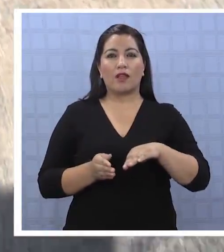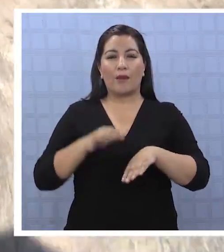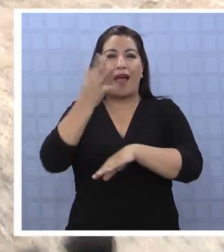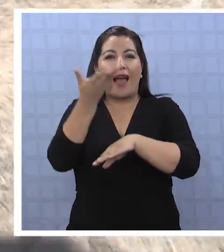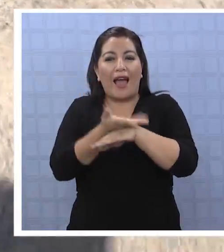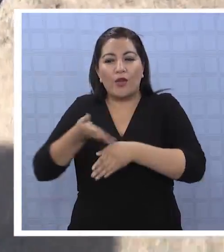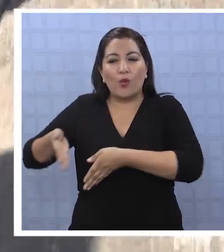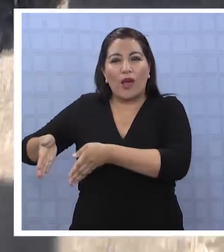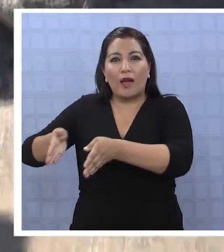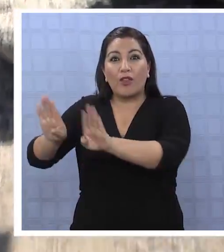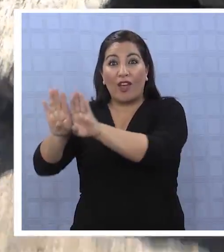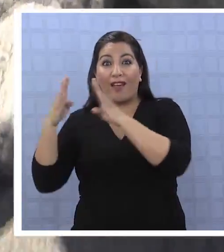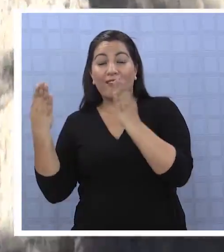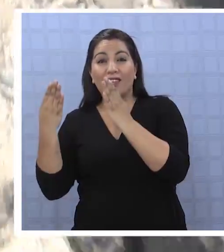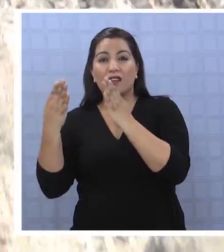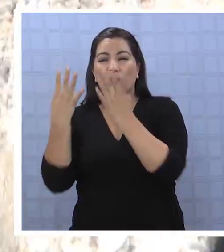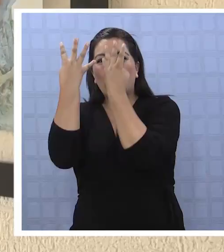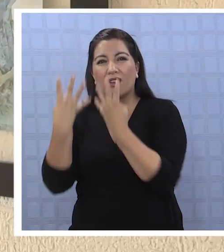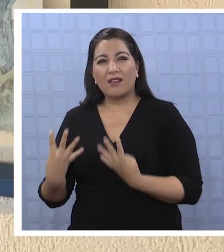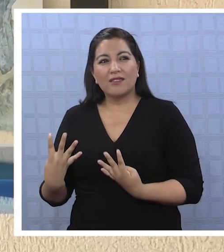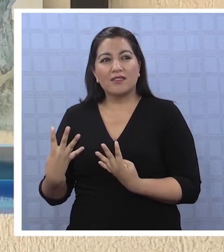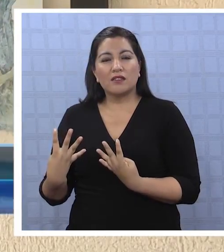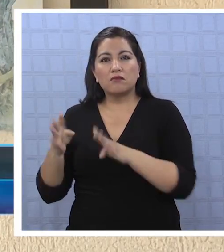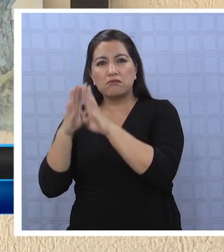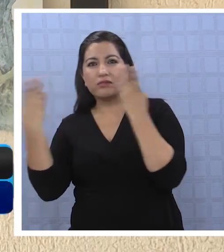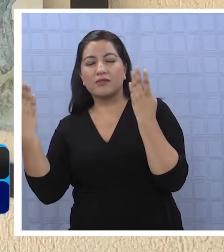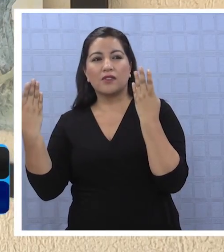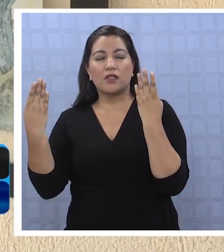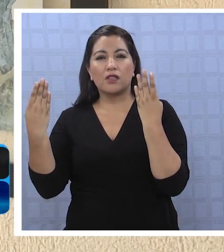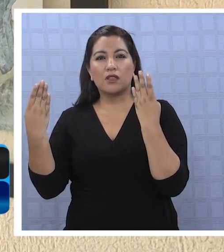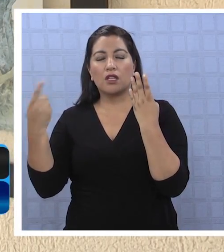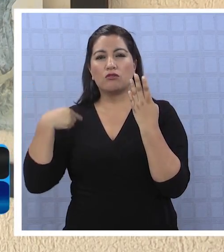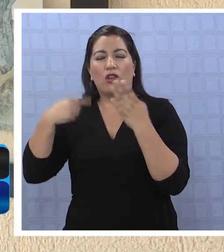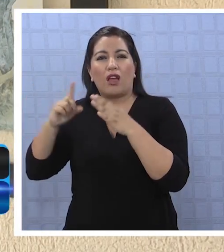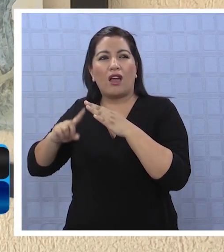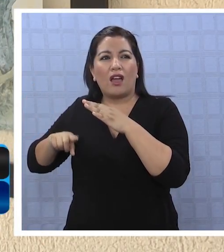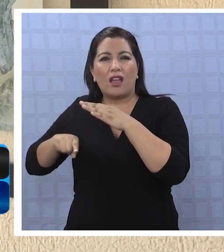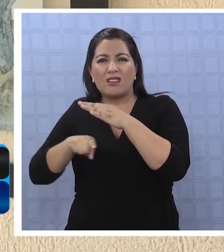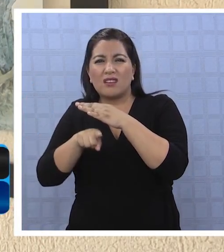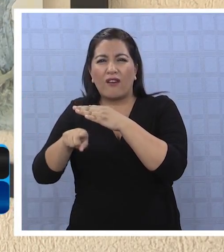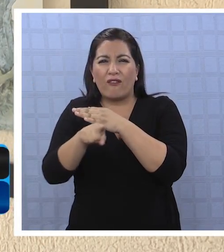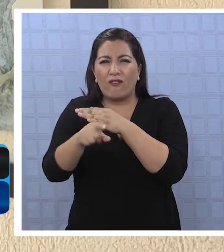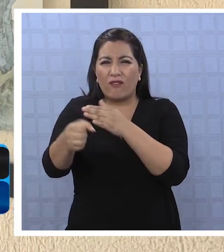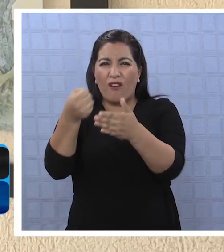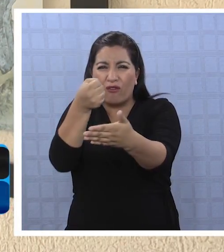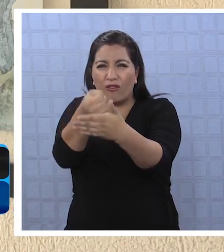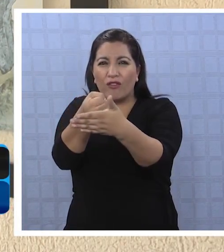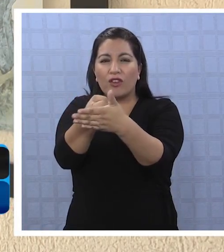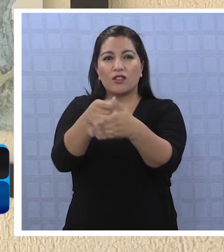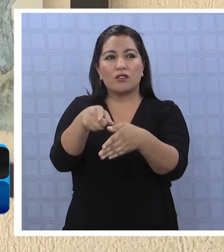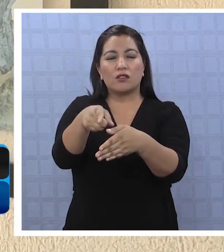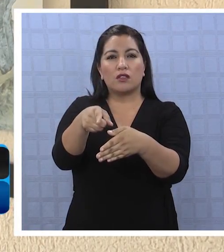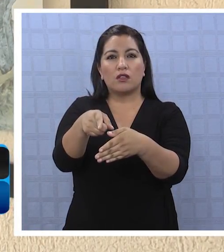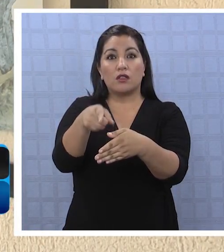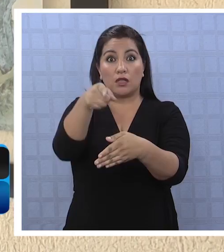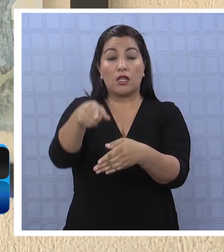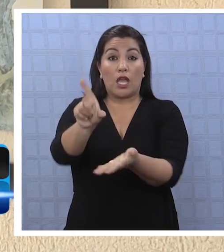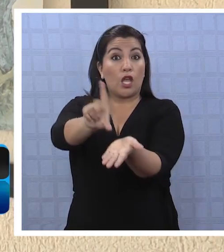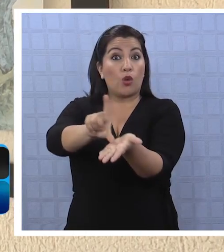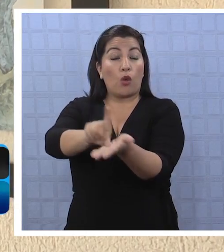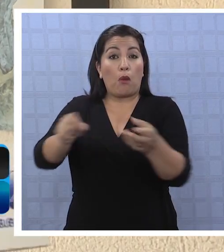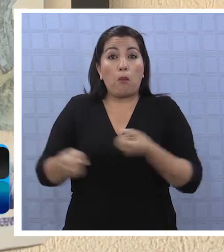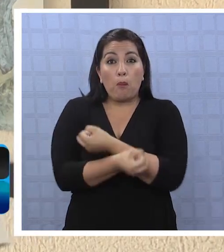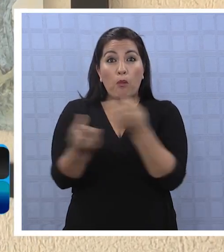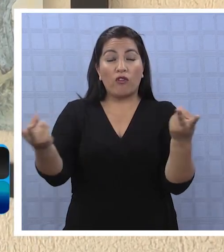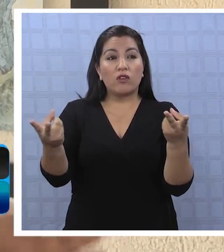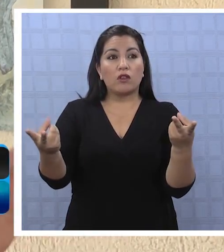que está abierto, con una reja, y tendrían que ingresar hacia el fondo, donde el corpón del sector público.